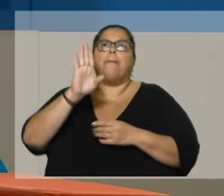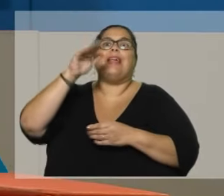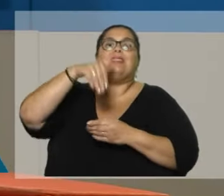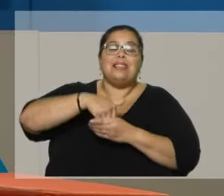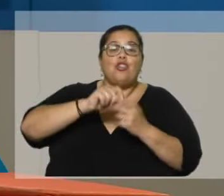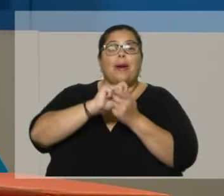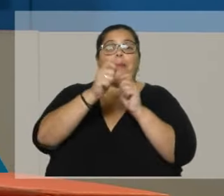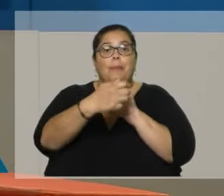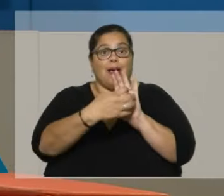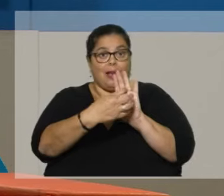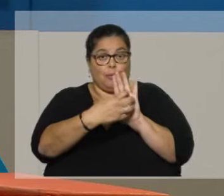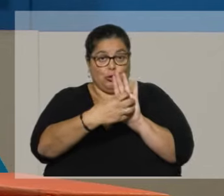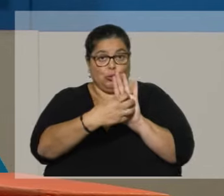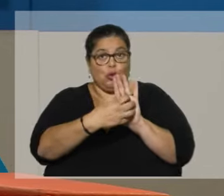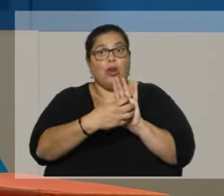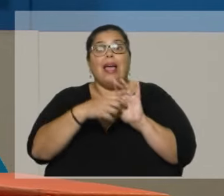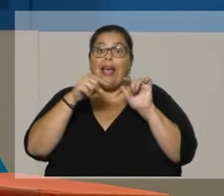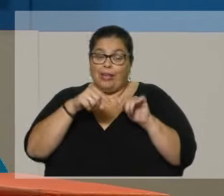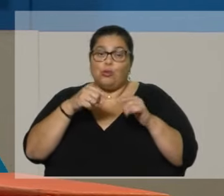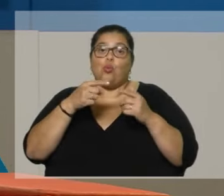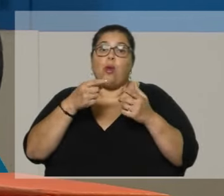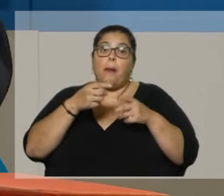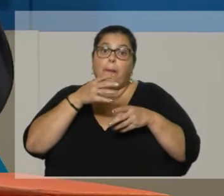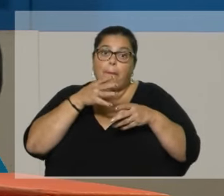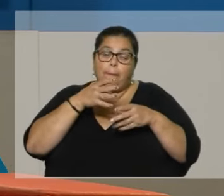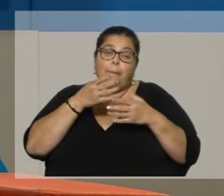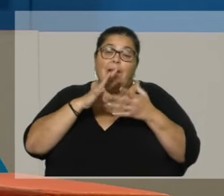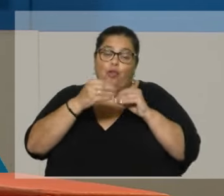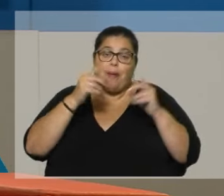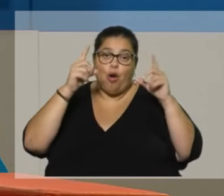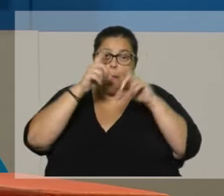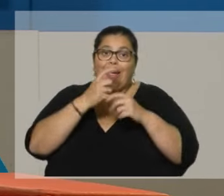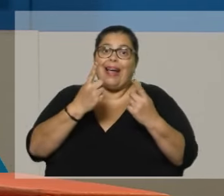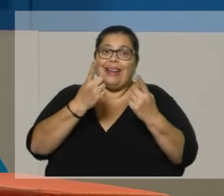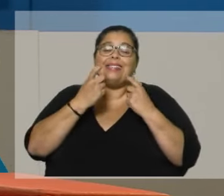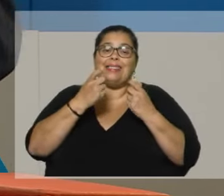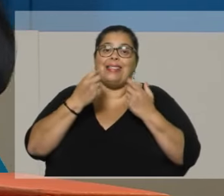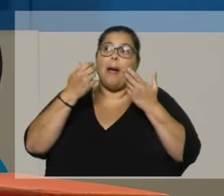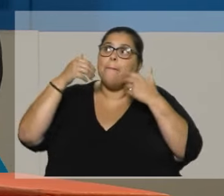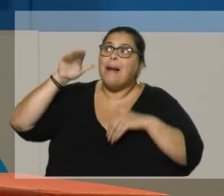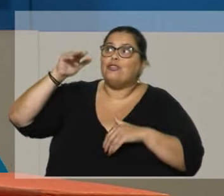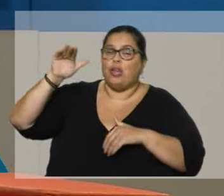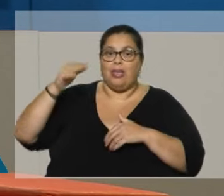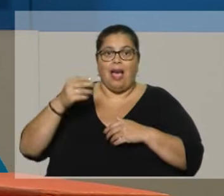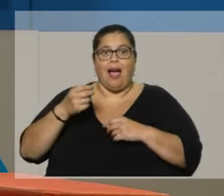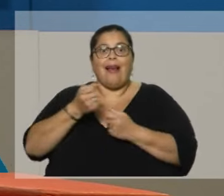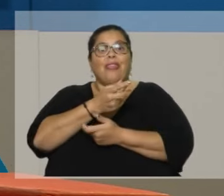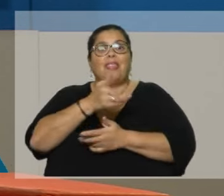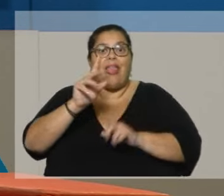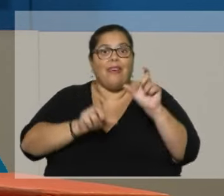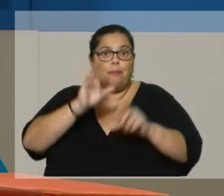Constitución, que son unos mecanismos bastante complejos. Que se requieren unas mayorías amplias en cuanto a voto y ciudadanía.